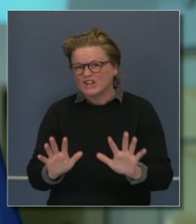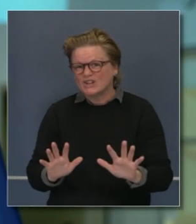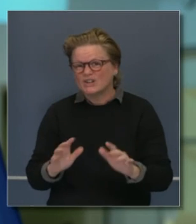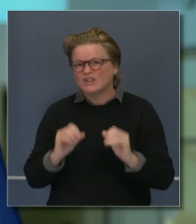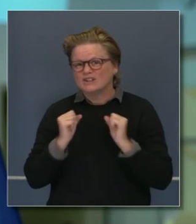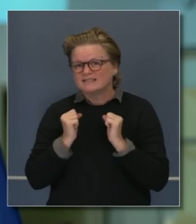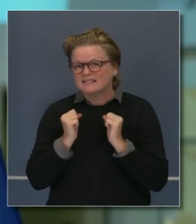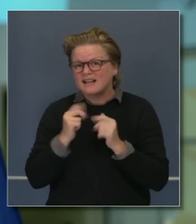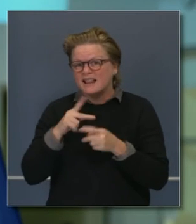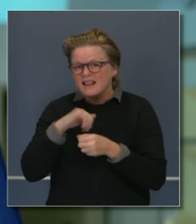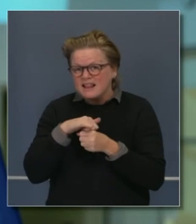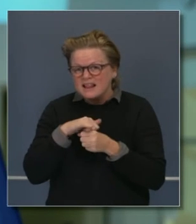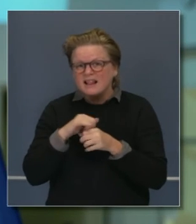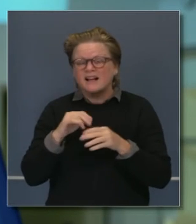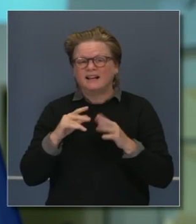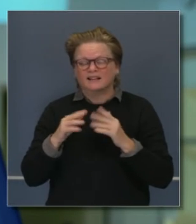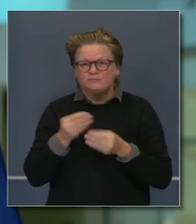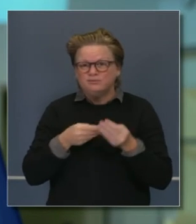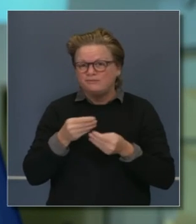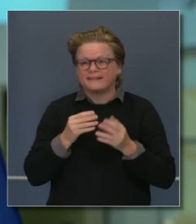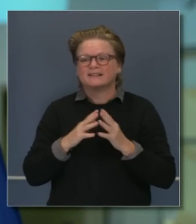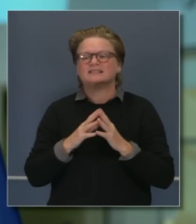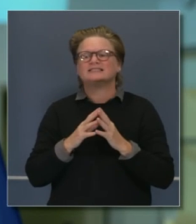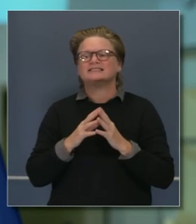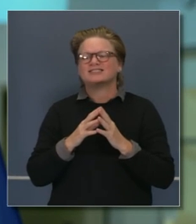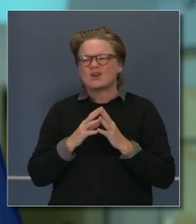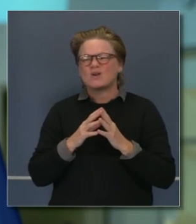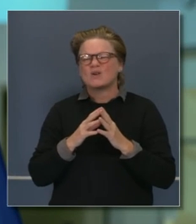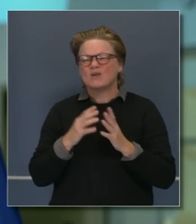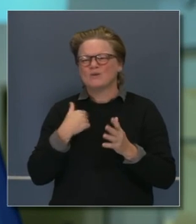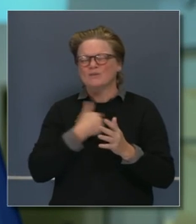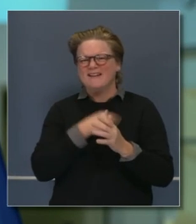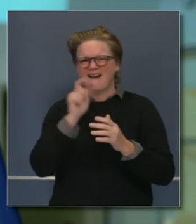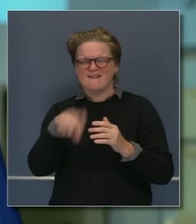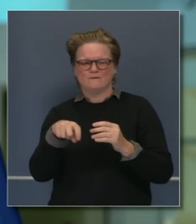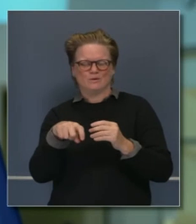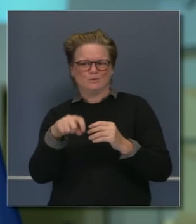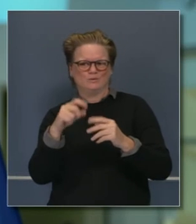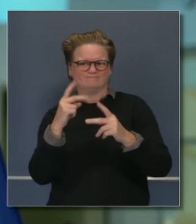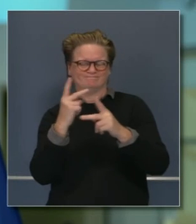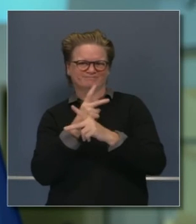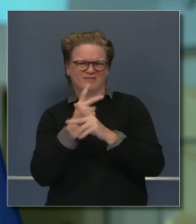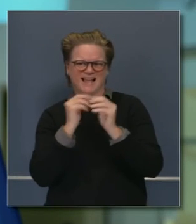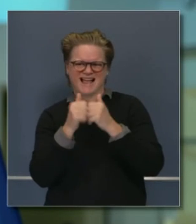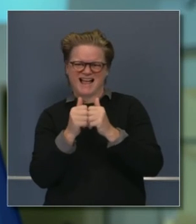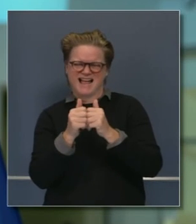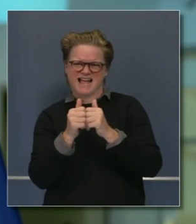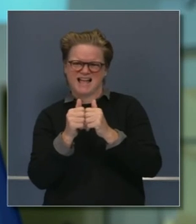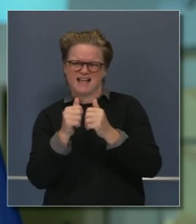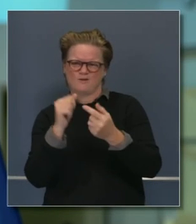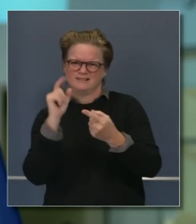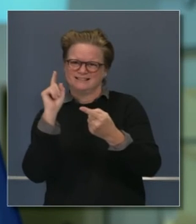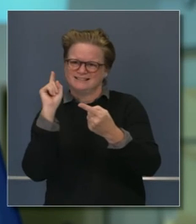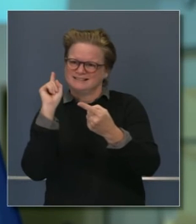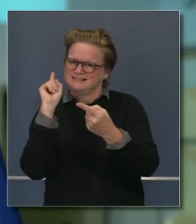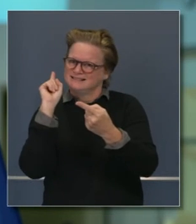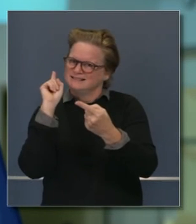para determinar cuál debe ser el protocolo, las acciones apropiadas para mantener la transmisión de COVID baja.